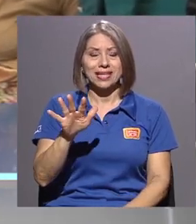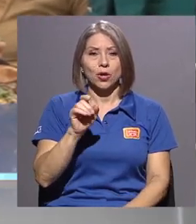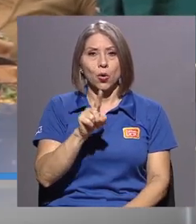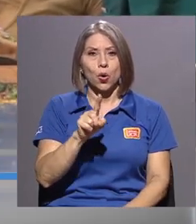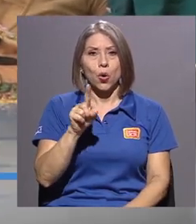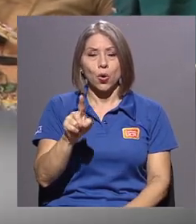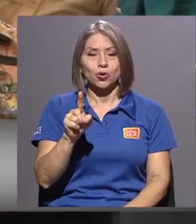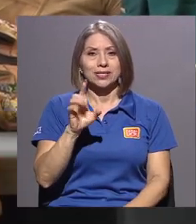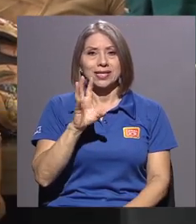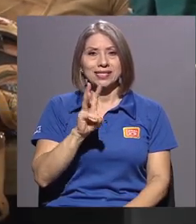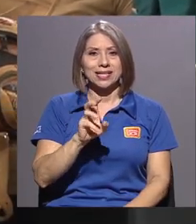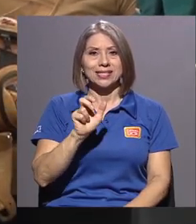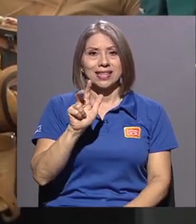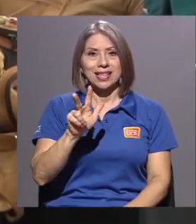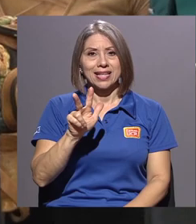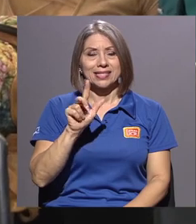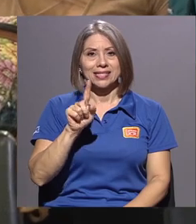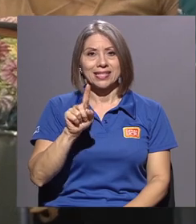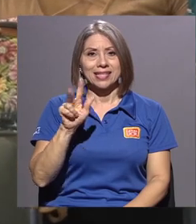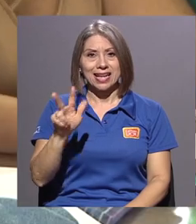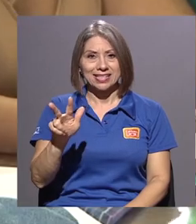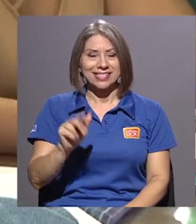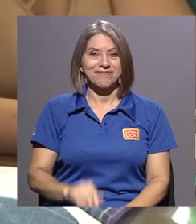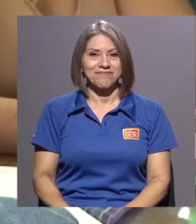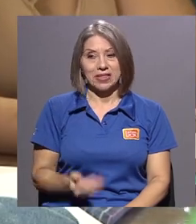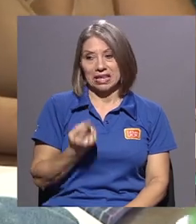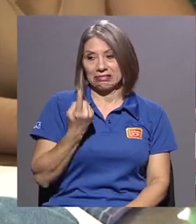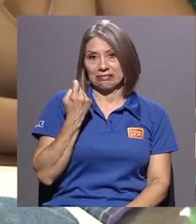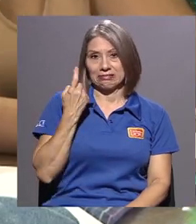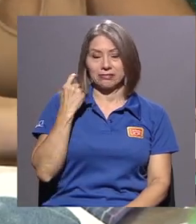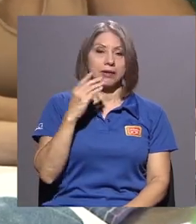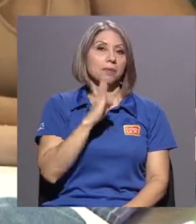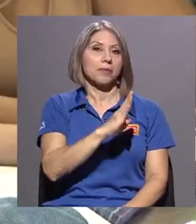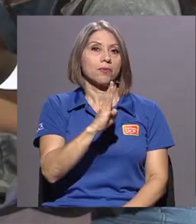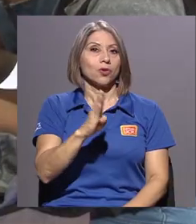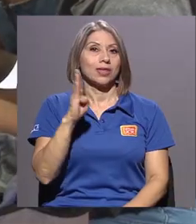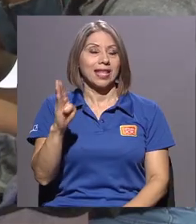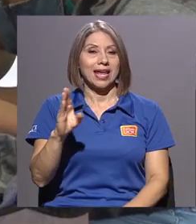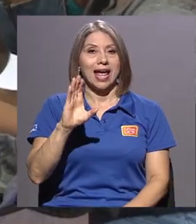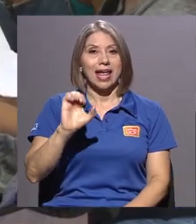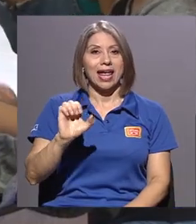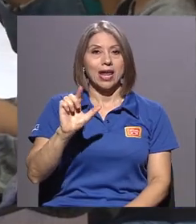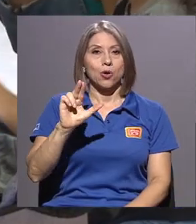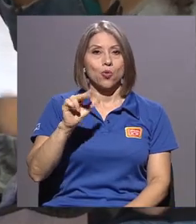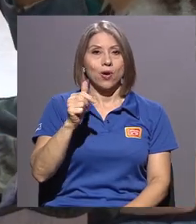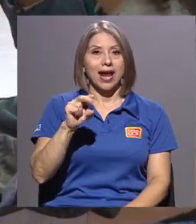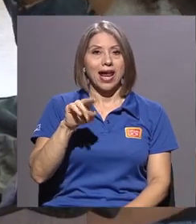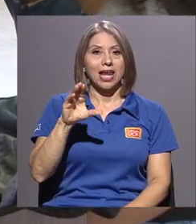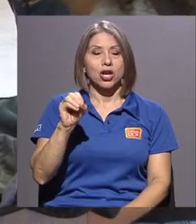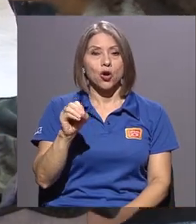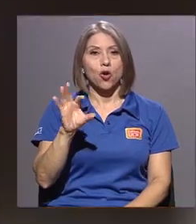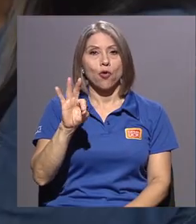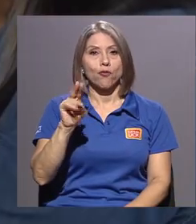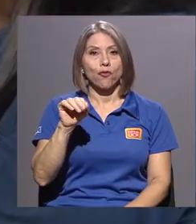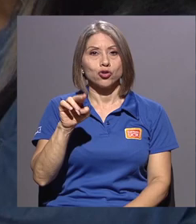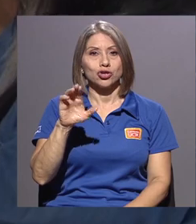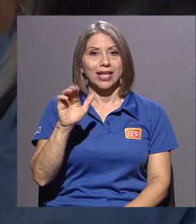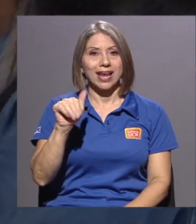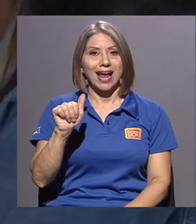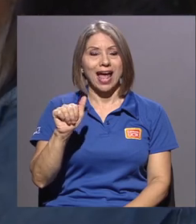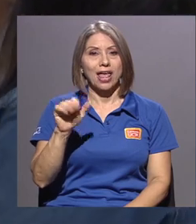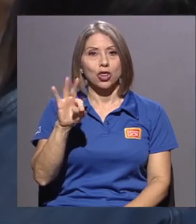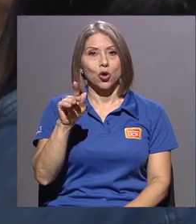-6313. Recientemente, la Biblioteca Eugenio Fonseca Tortós de la Facultad de Ciencias